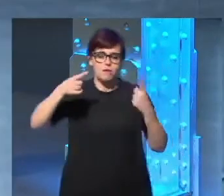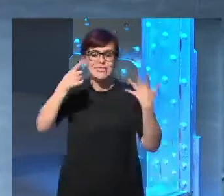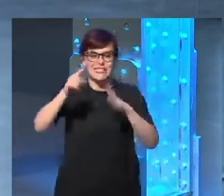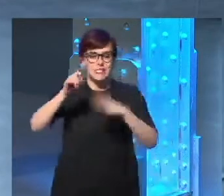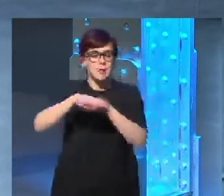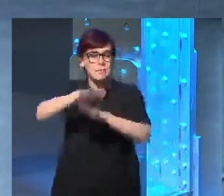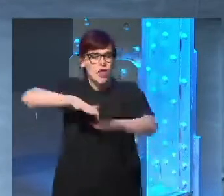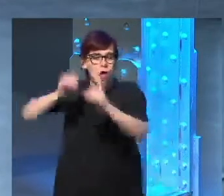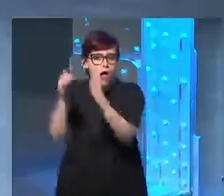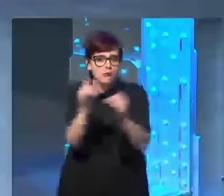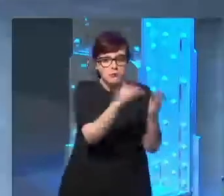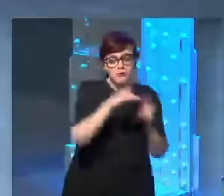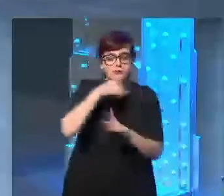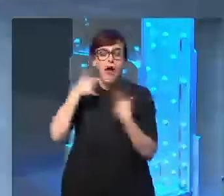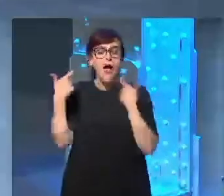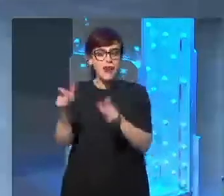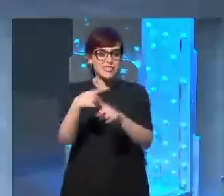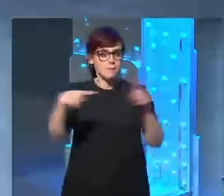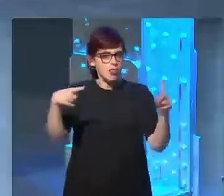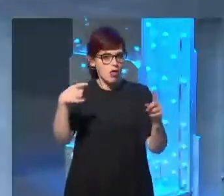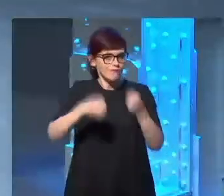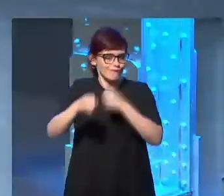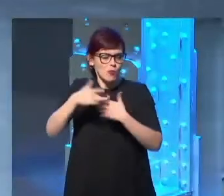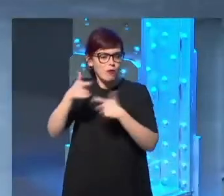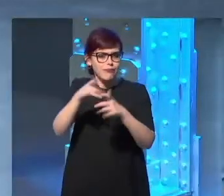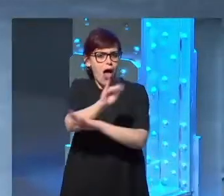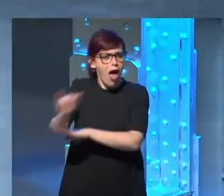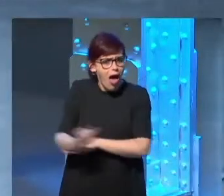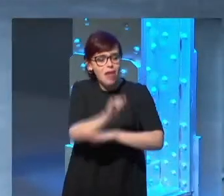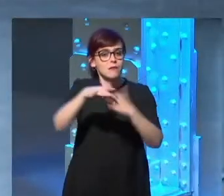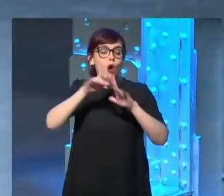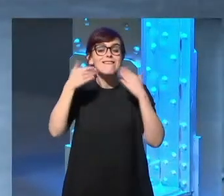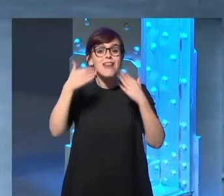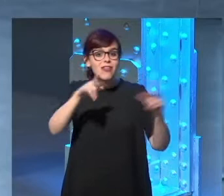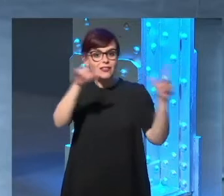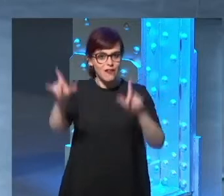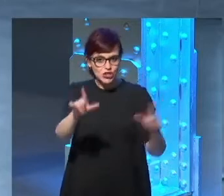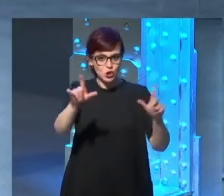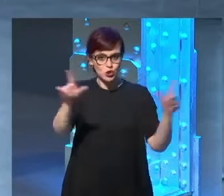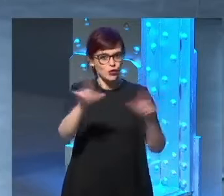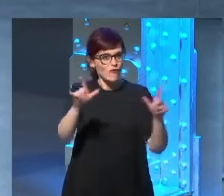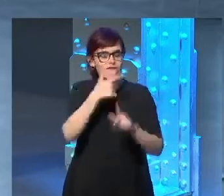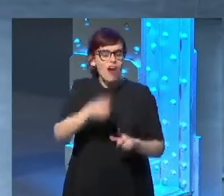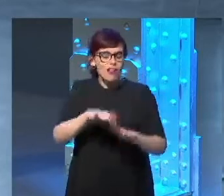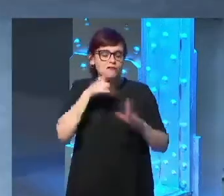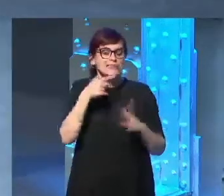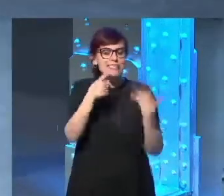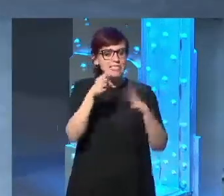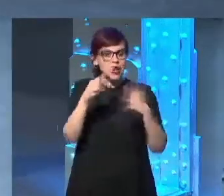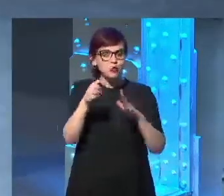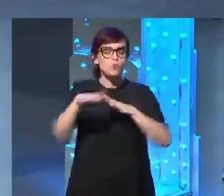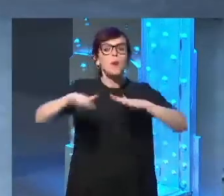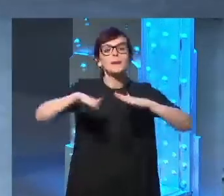televisiones en la mayoría de casas de clase media. Y la televisión es lo que en buena medida globaliza el 68, ¿no? Que veces tendemos a pensar que es una cosa que solo sucede